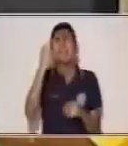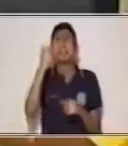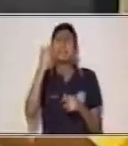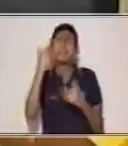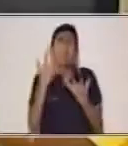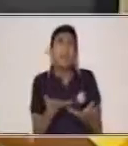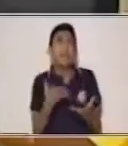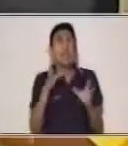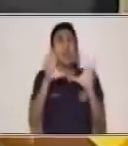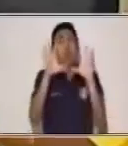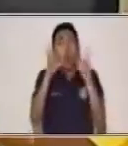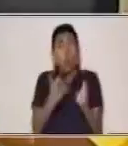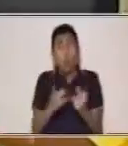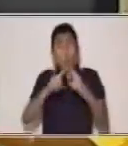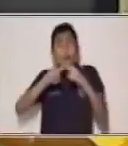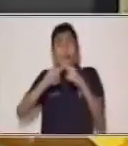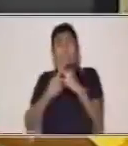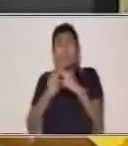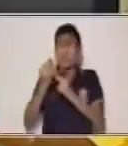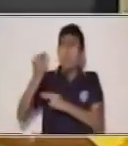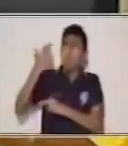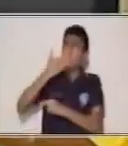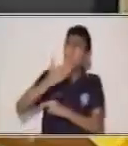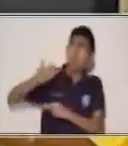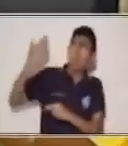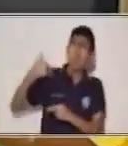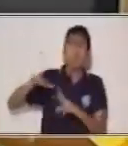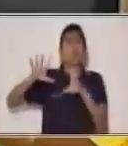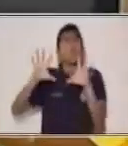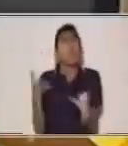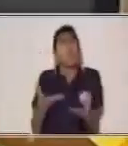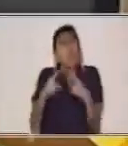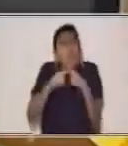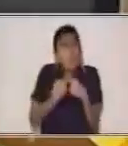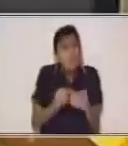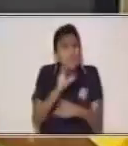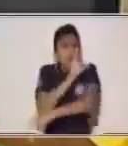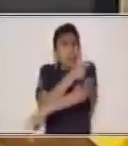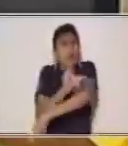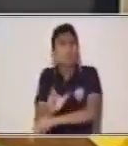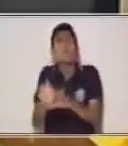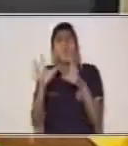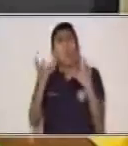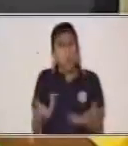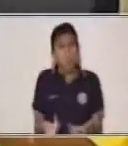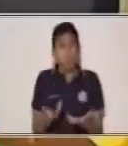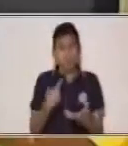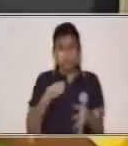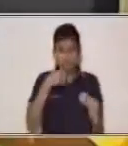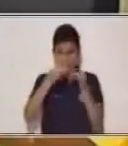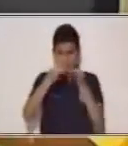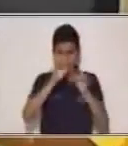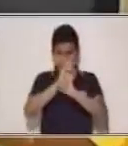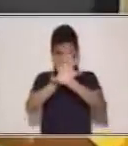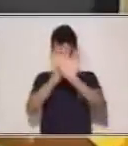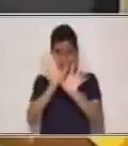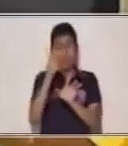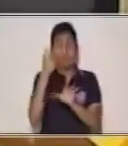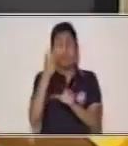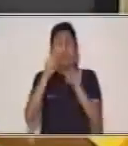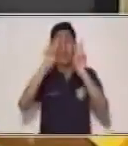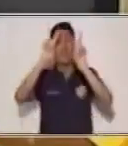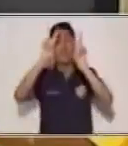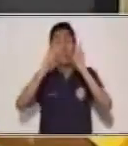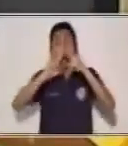redactado uno, pero no conocemos mucho sobre él o por qué nace el cuento. Pues déjame decirte que los